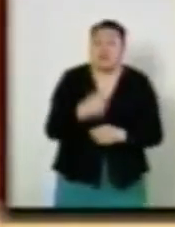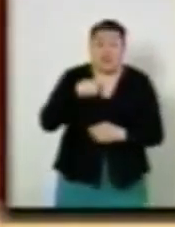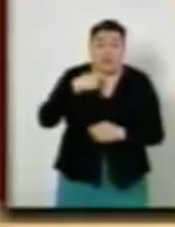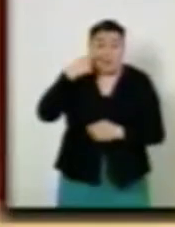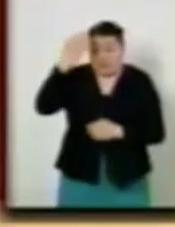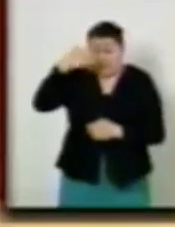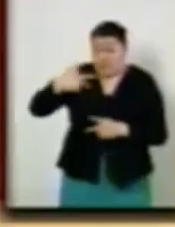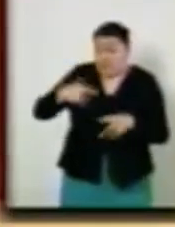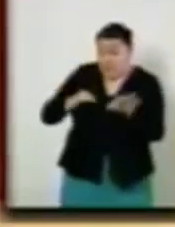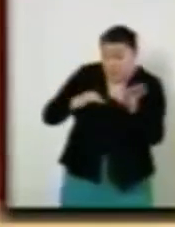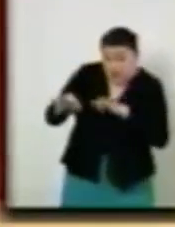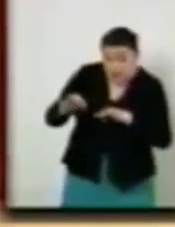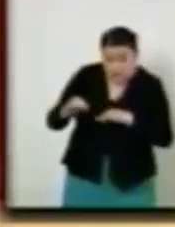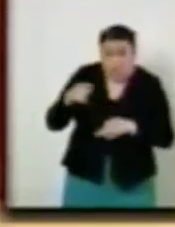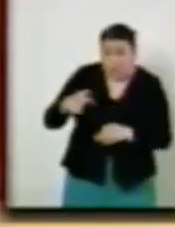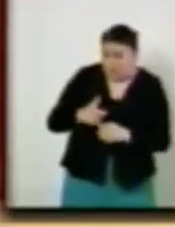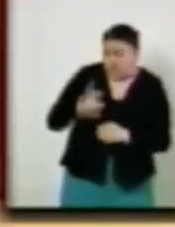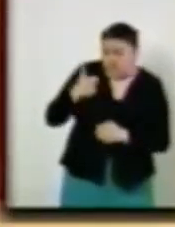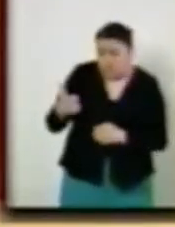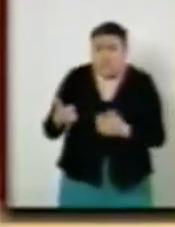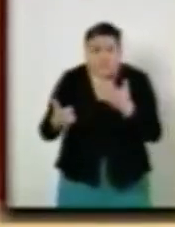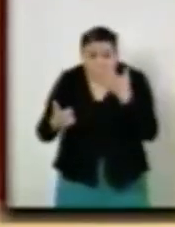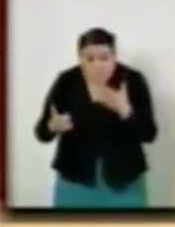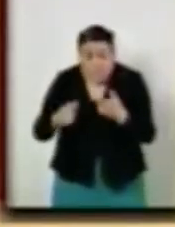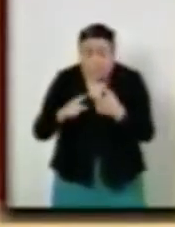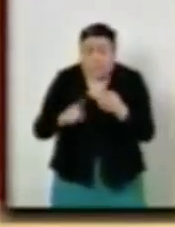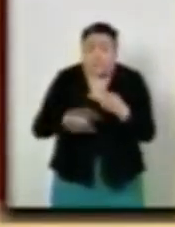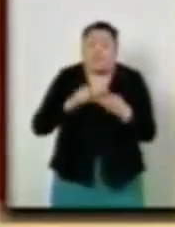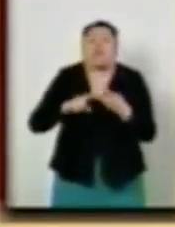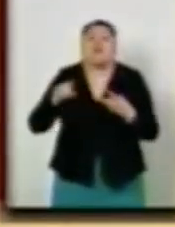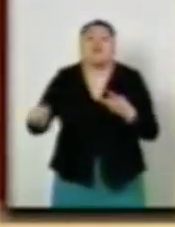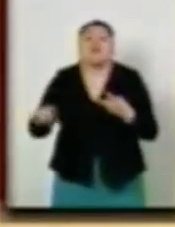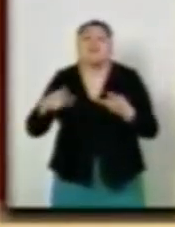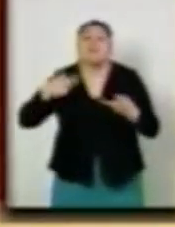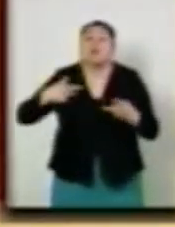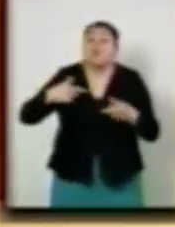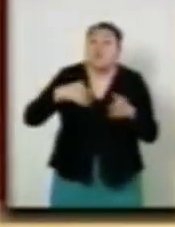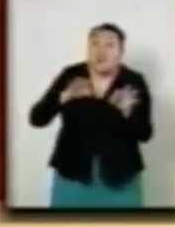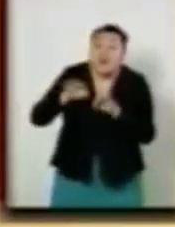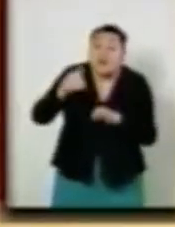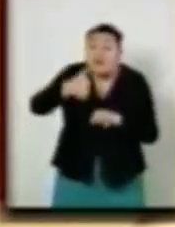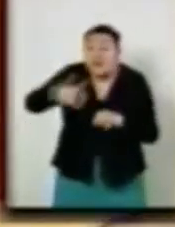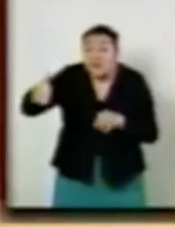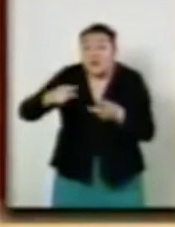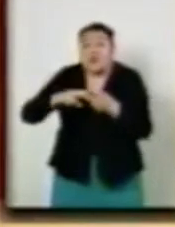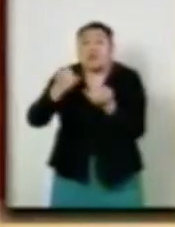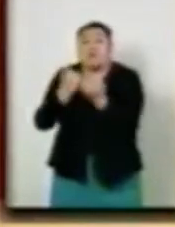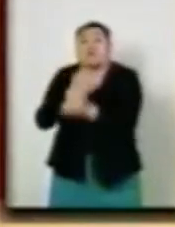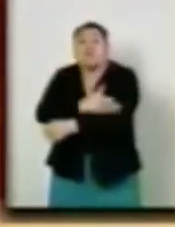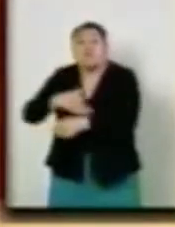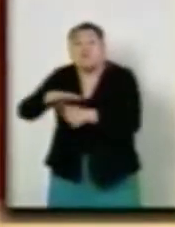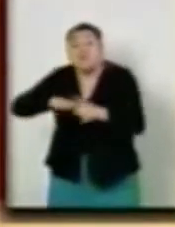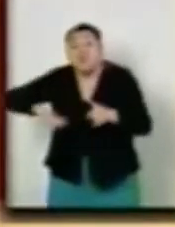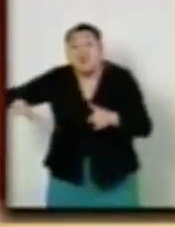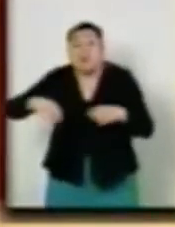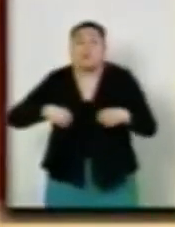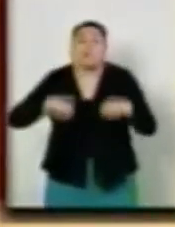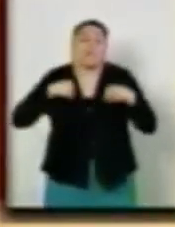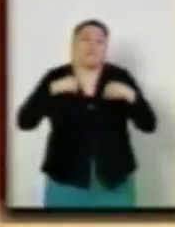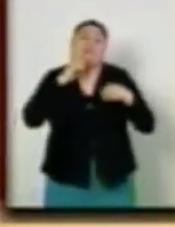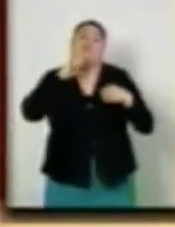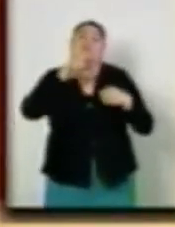ingreso suficiente, el trabajo debe permitir el acceso de cada trabajador y su familia a una mejor calidad de vida,